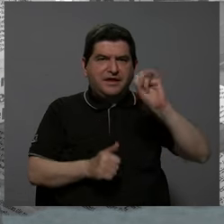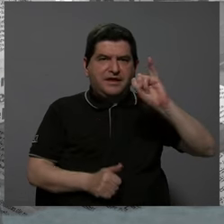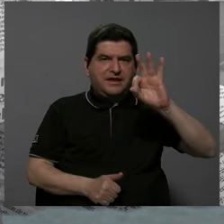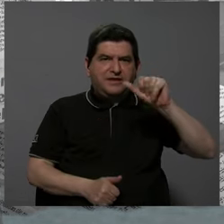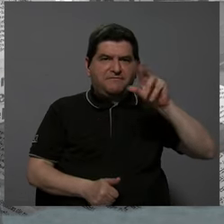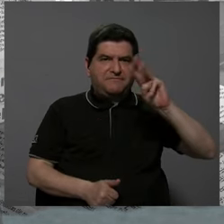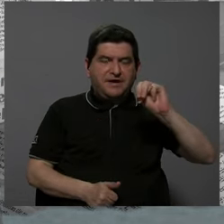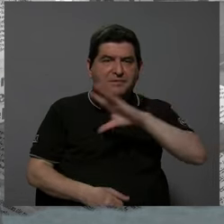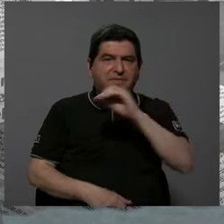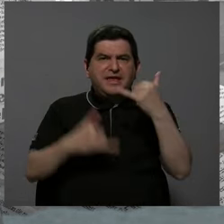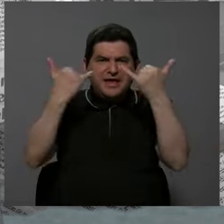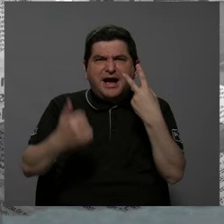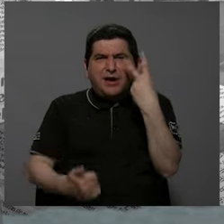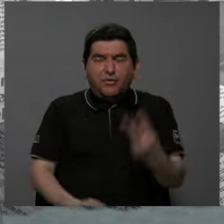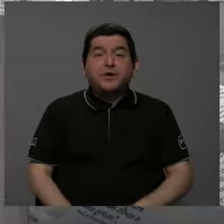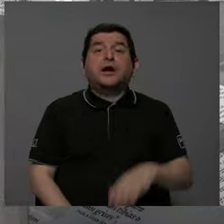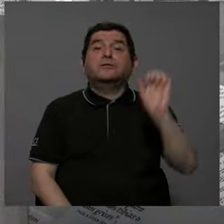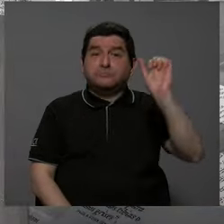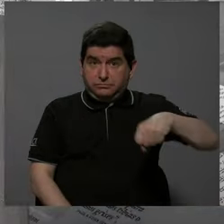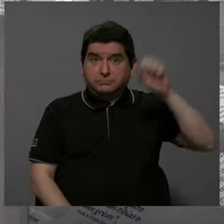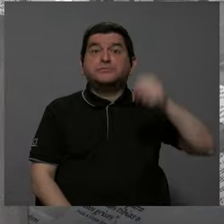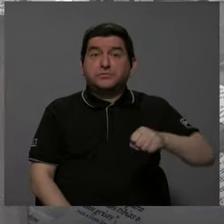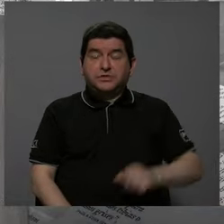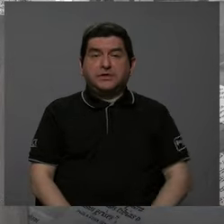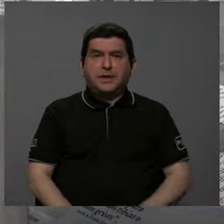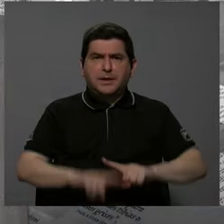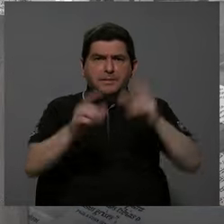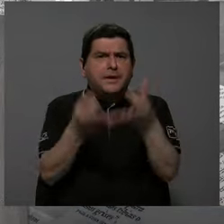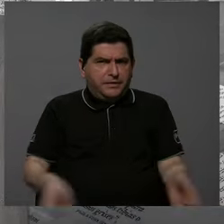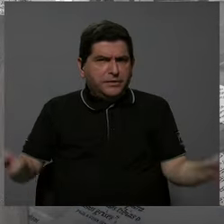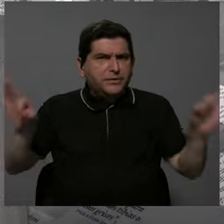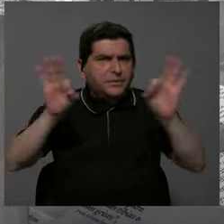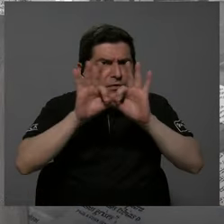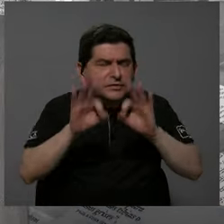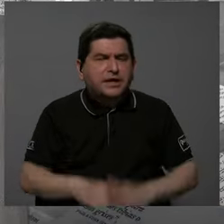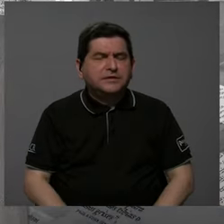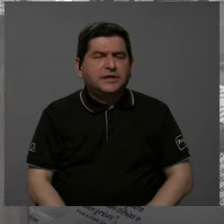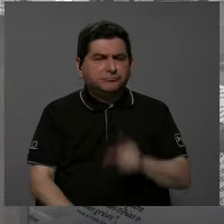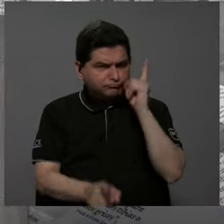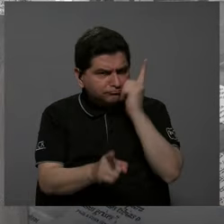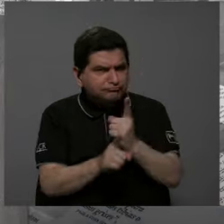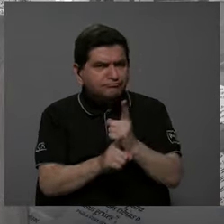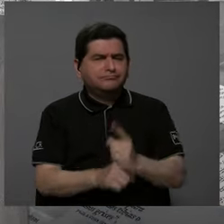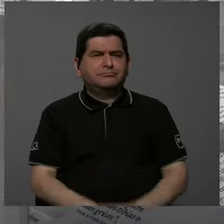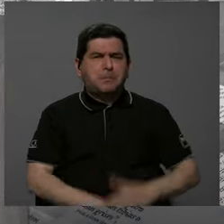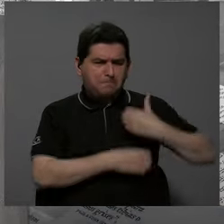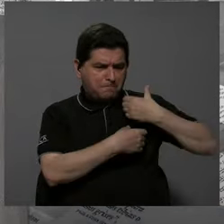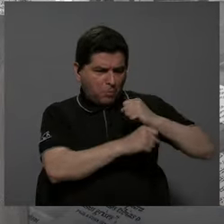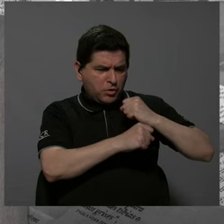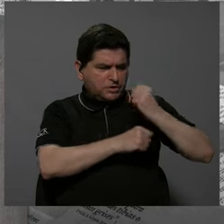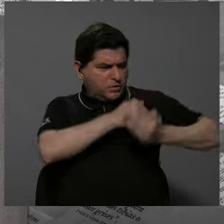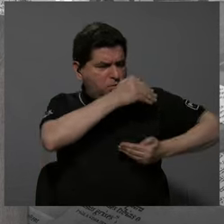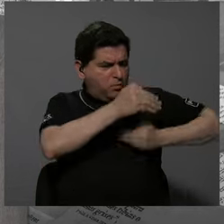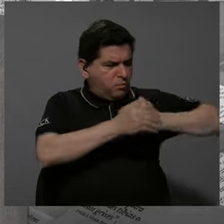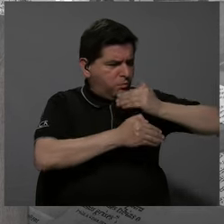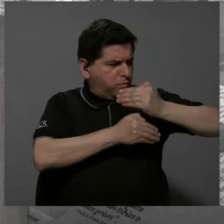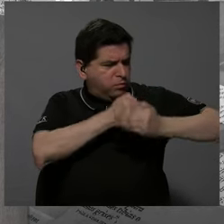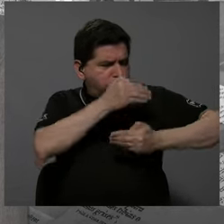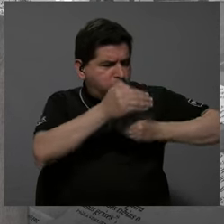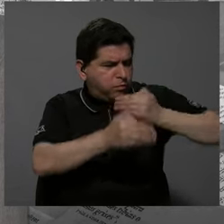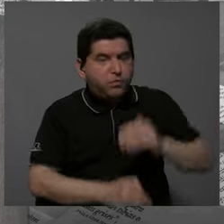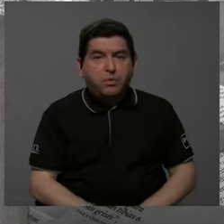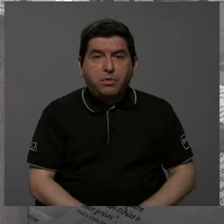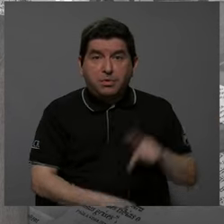observa hoy en día? Sin ninguna duda, pero además muy importantes. En efecto, las municipalidades han ido evolucionando,